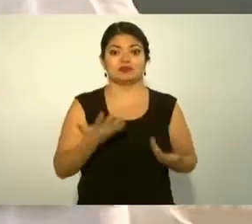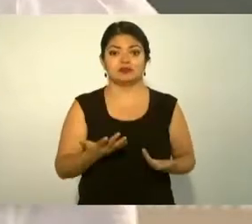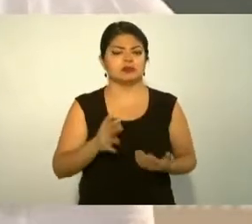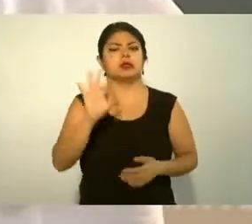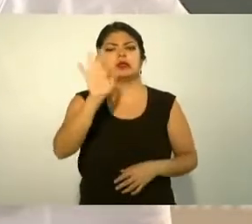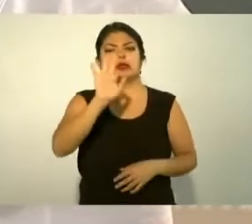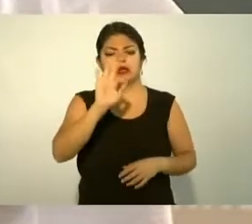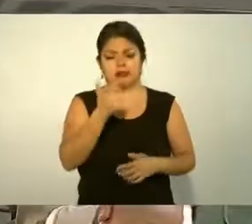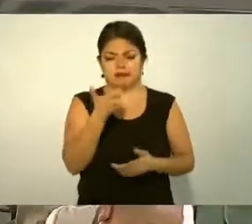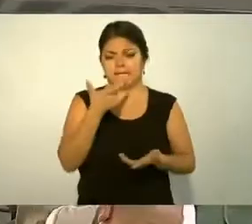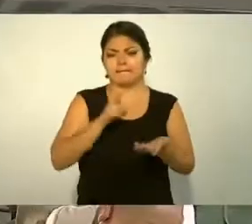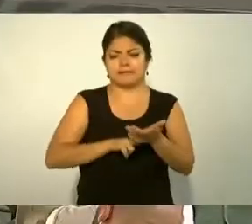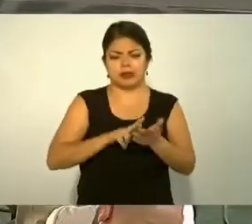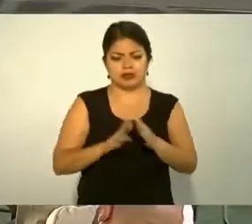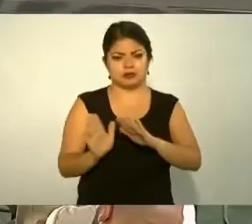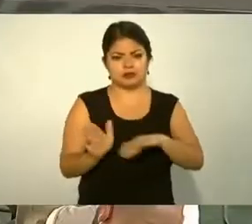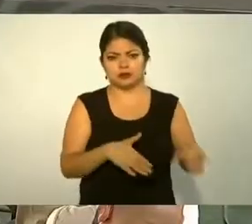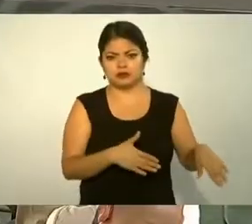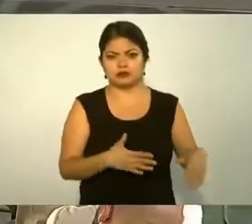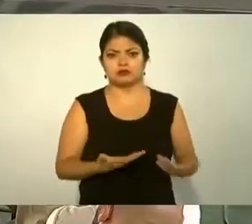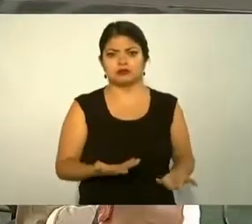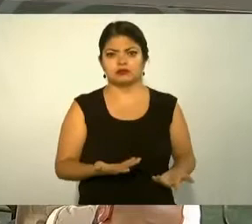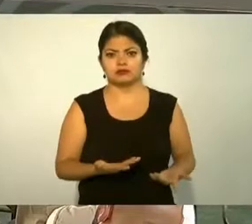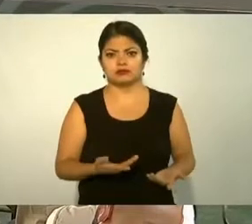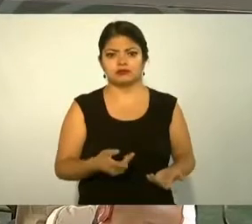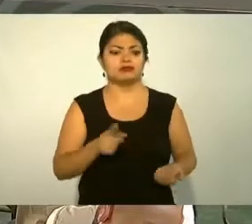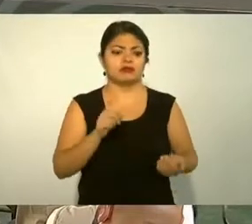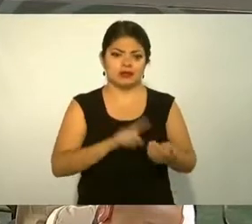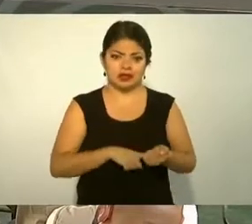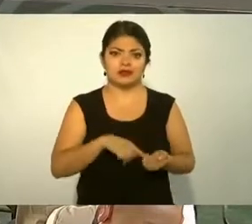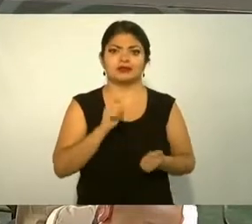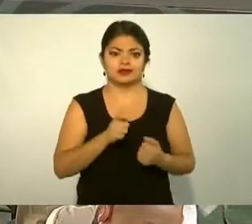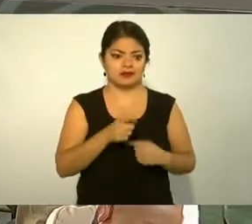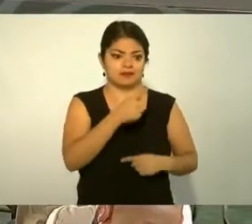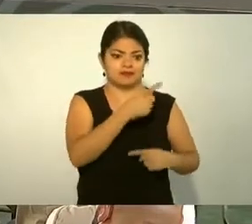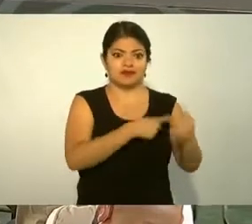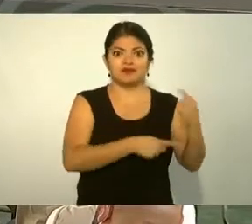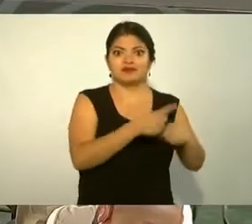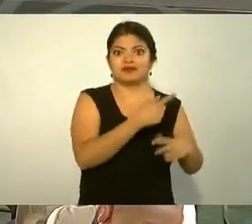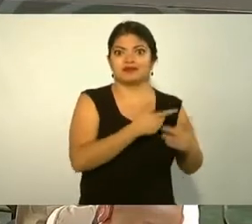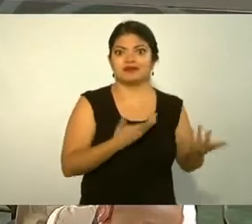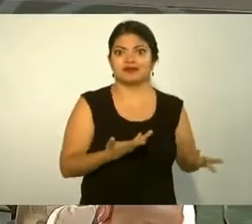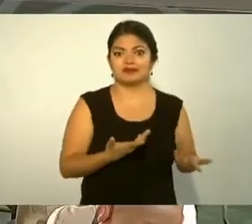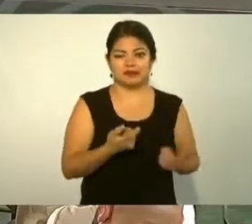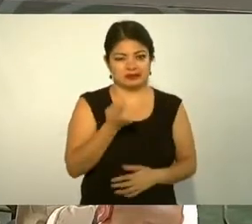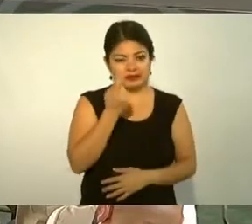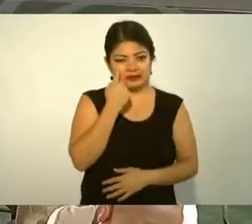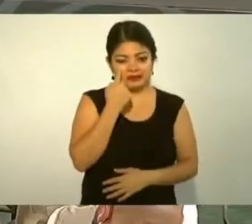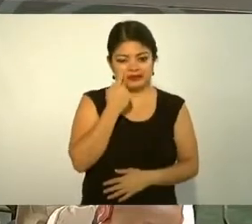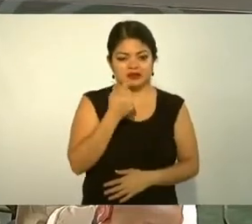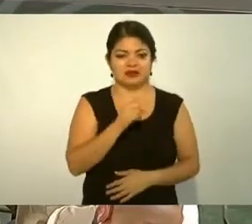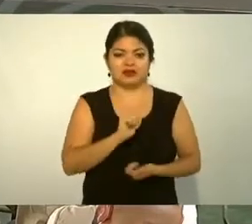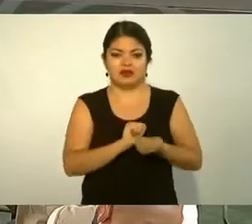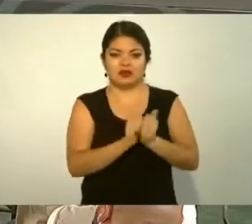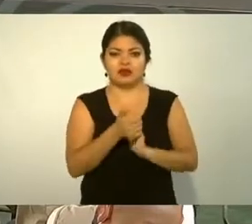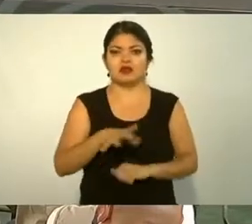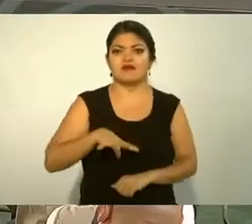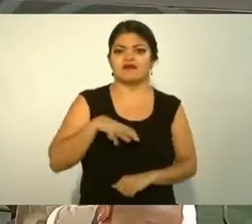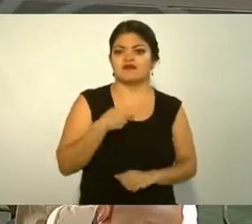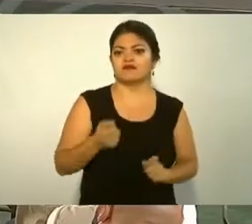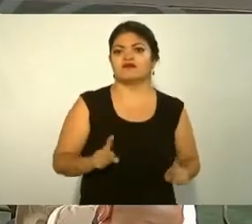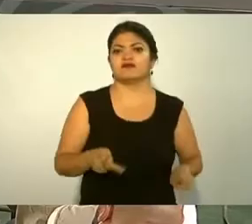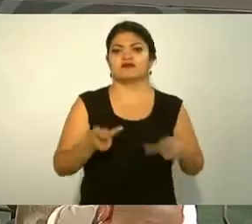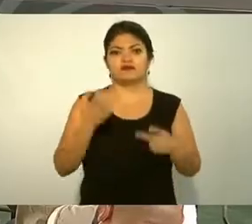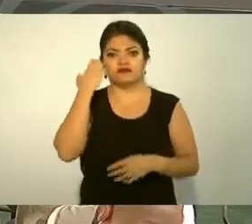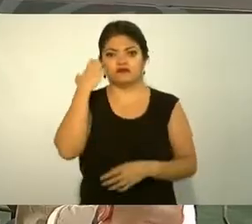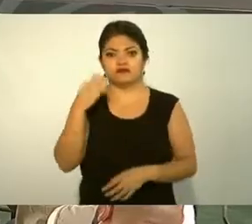precio vuelven otra vez los coyotes no abusar entonces el precio de garantía no